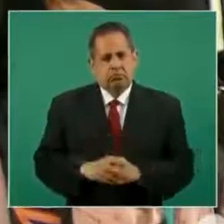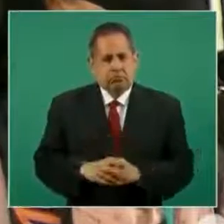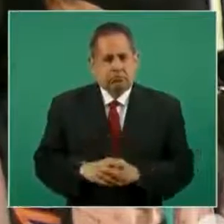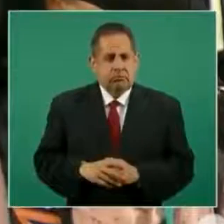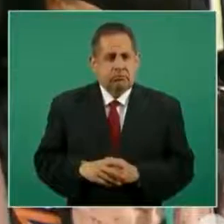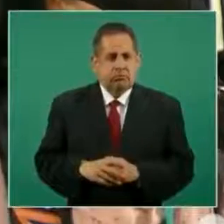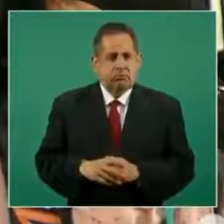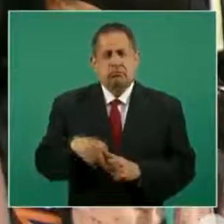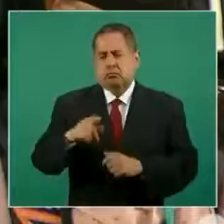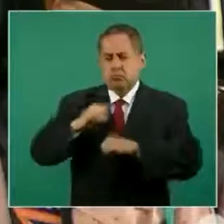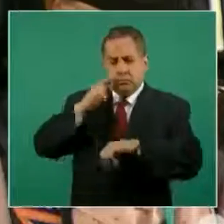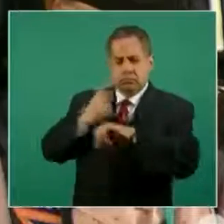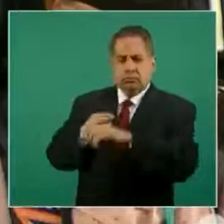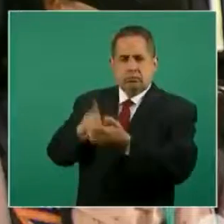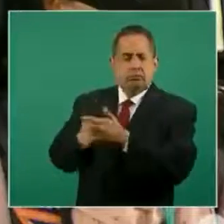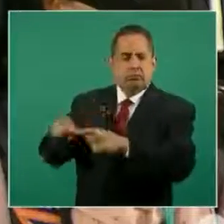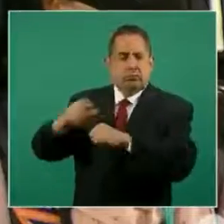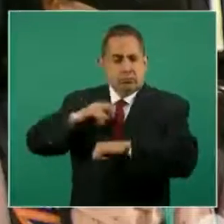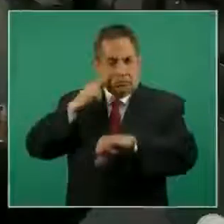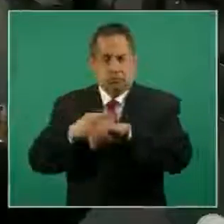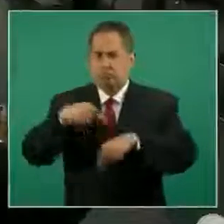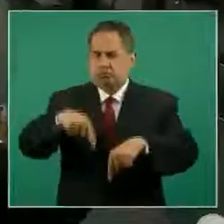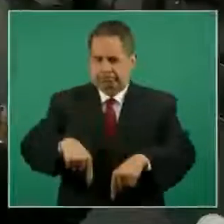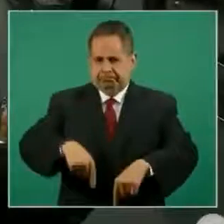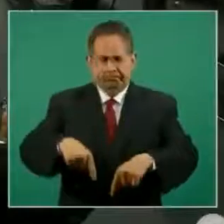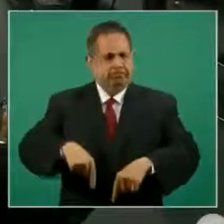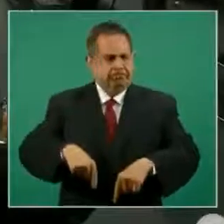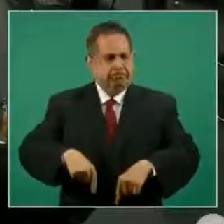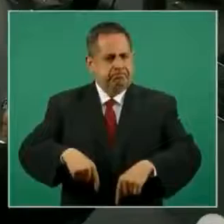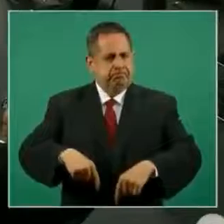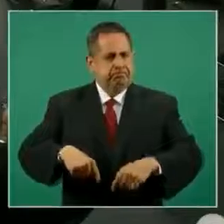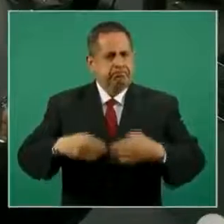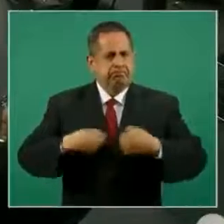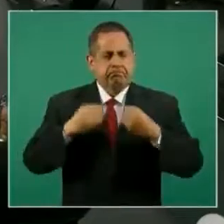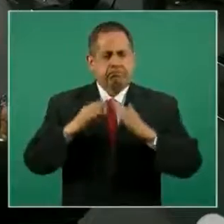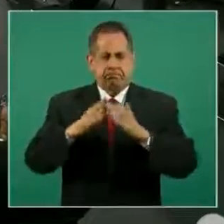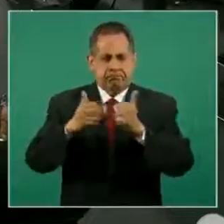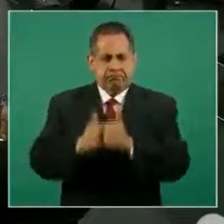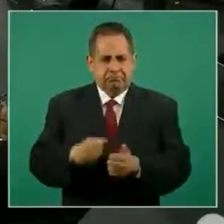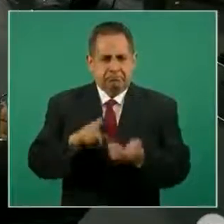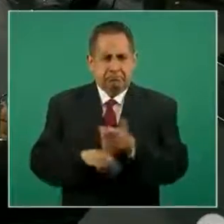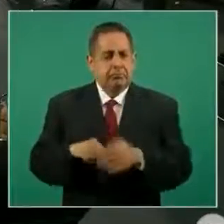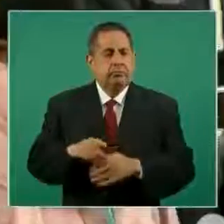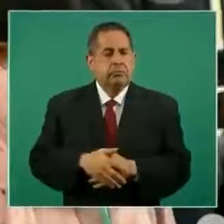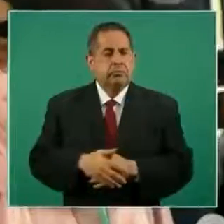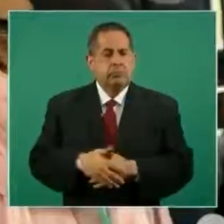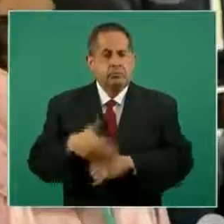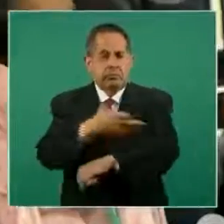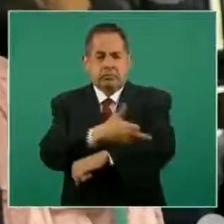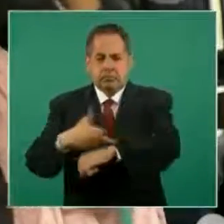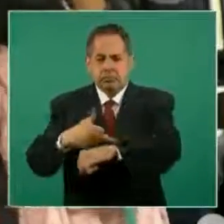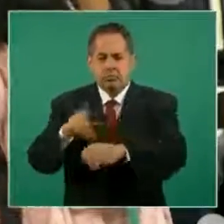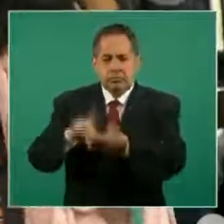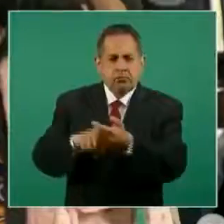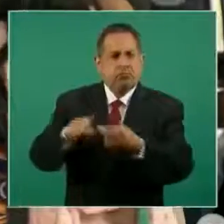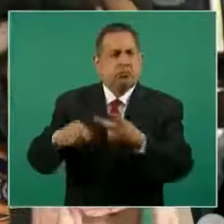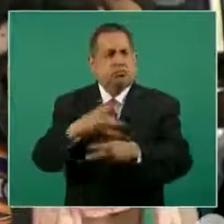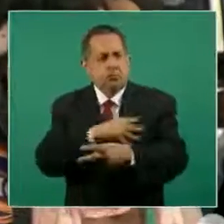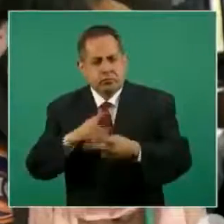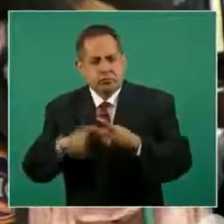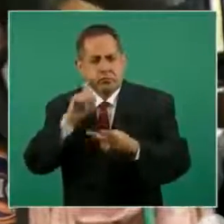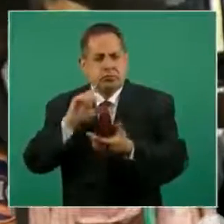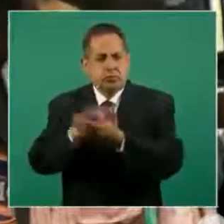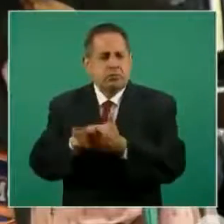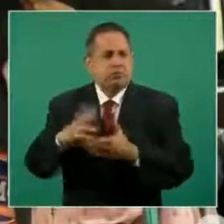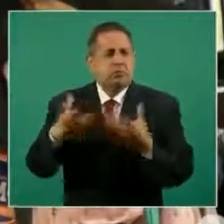tiene en Palacio Nacional. vocero, ¿está en Palacio Nacional? Está en Palacio Nacional. ¿Su familia se sometió a más pruebas porque estuvo su hijo y estuvo su